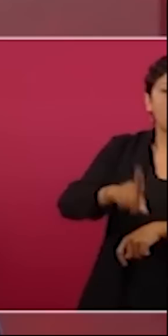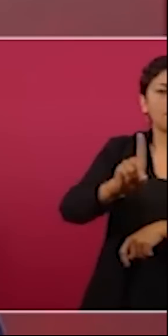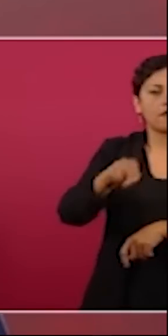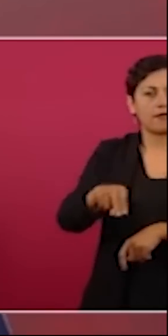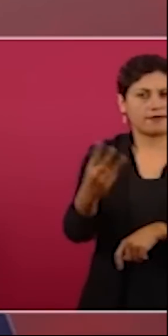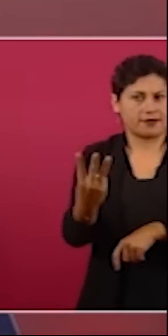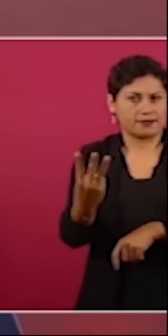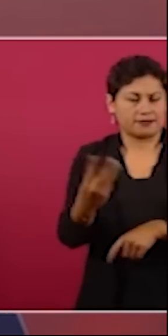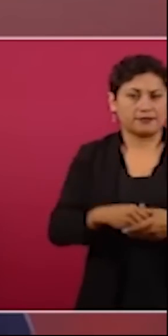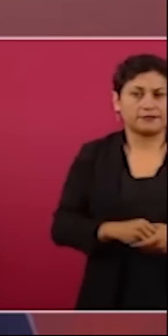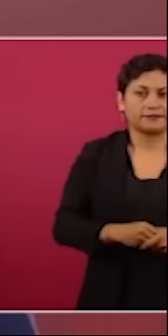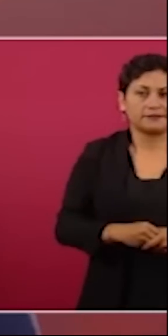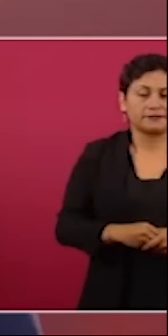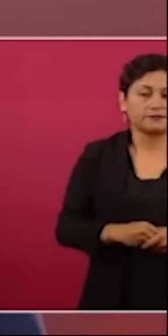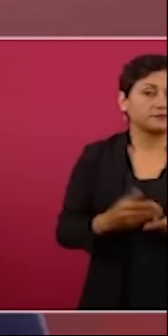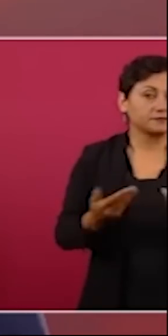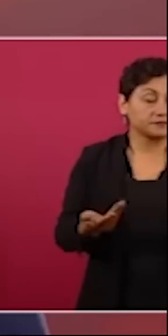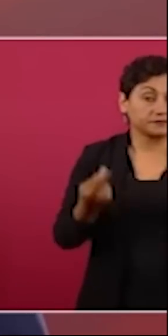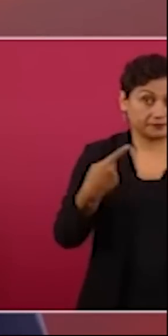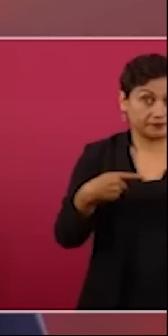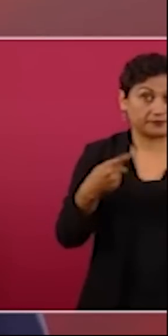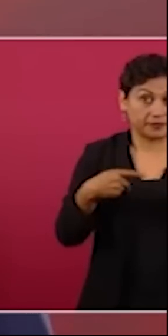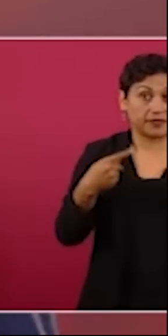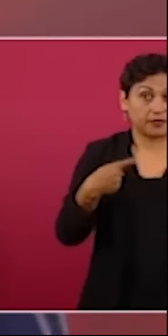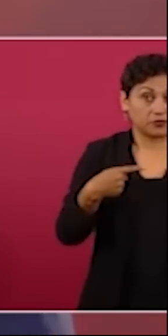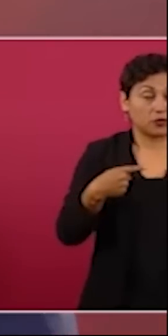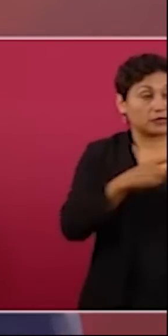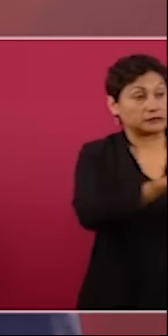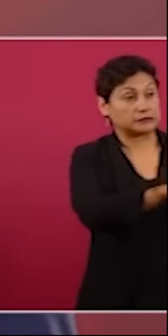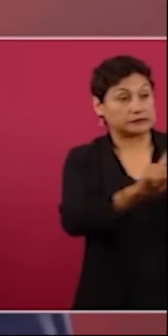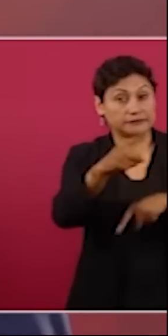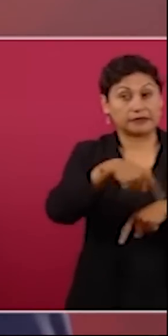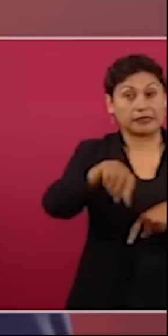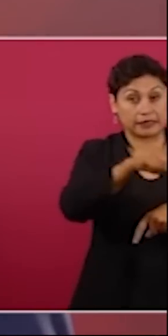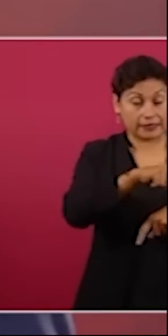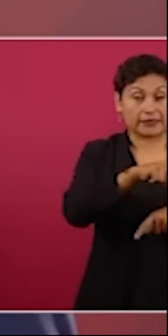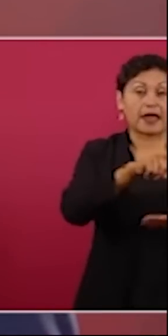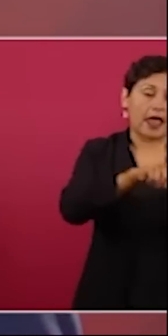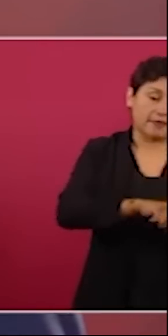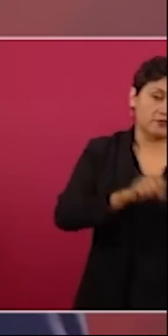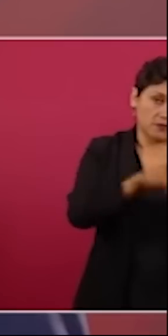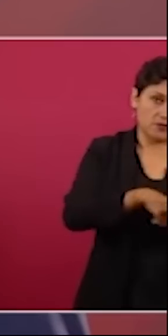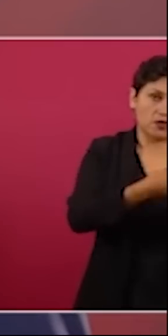y se mueve personal de la región militar de la zona militar